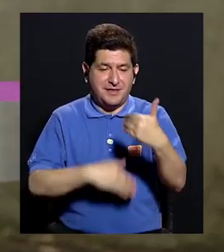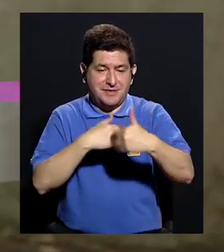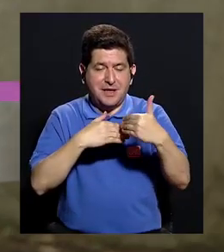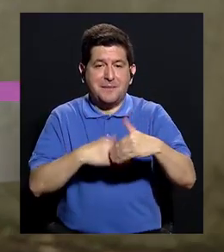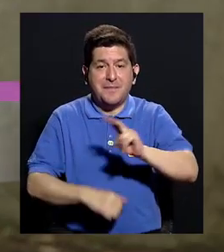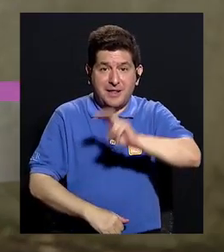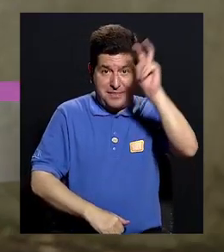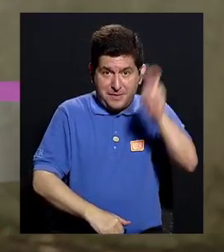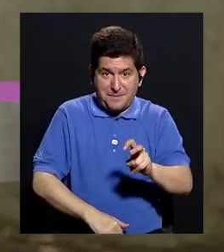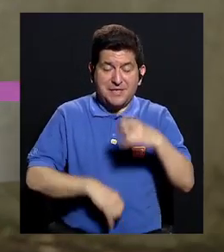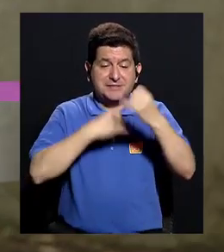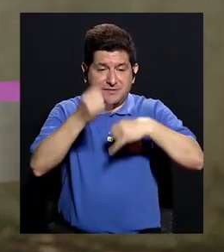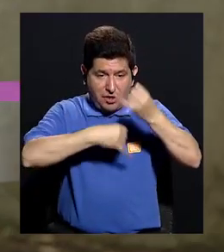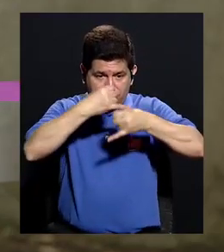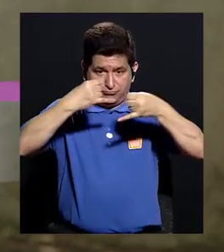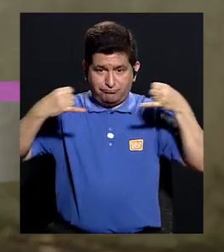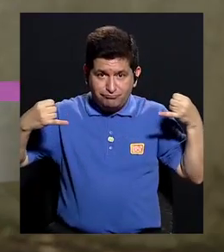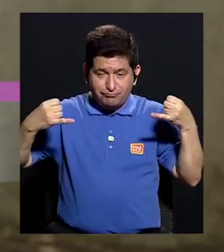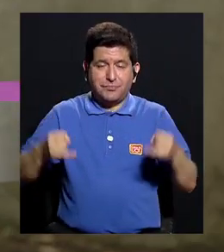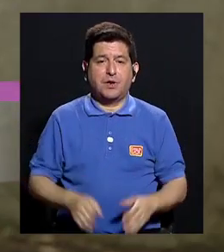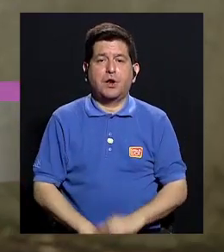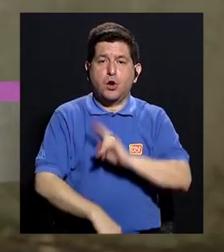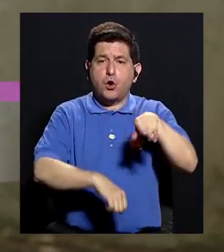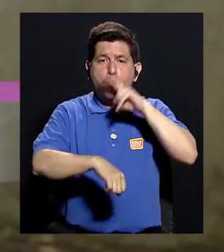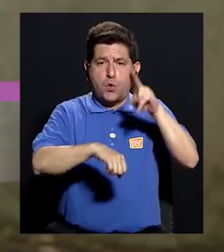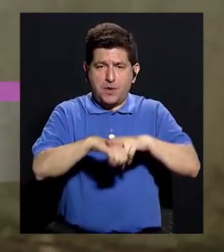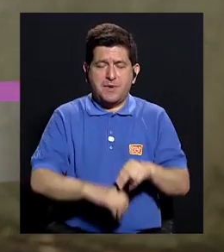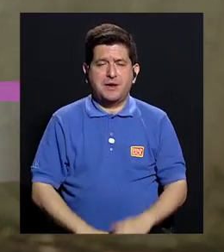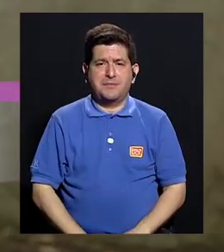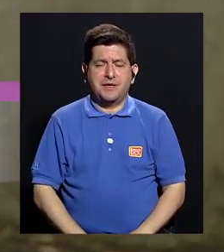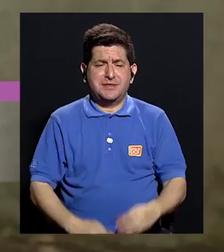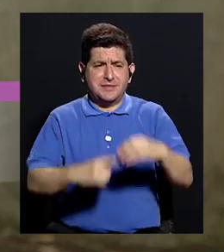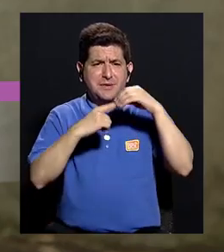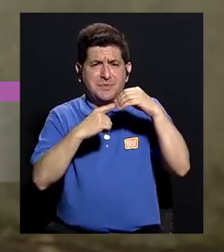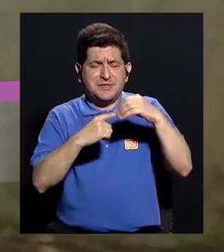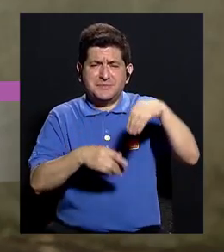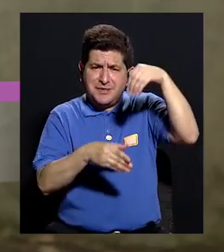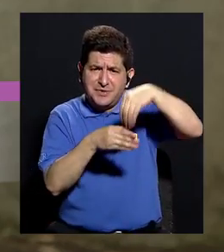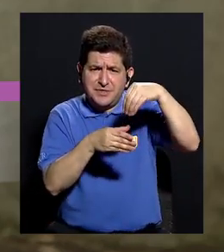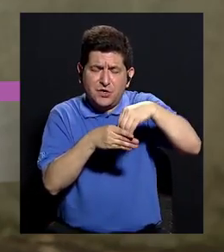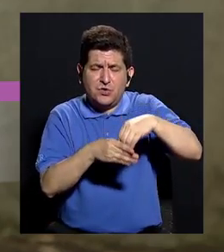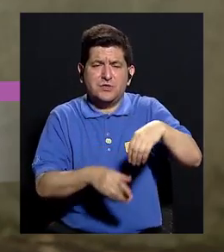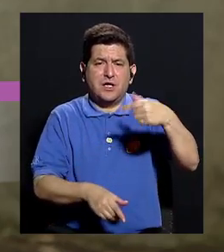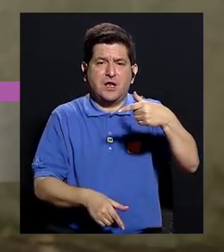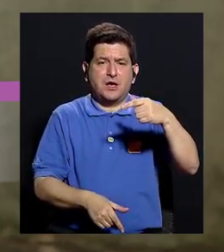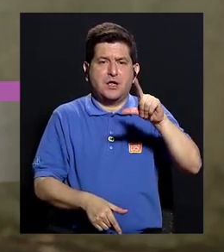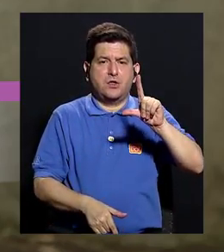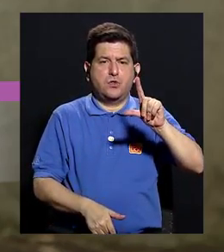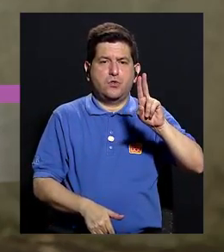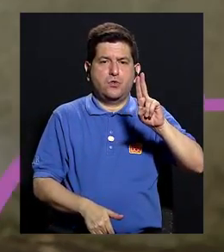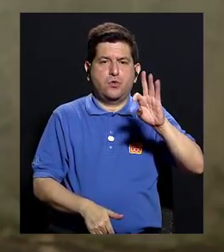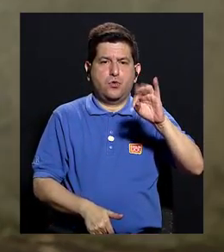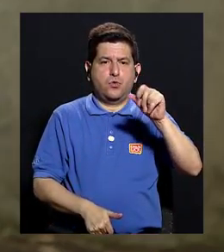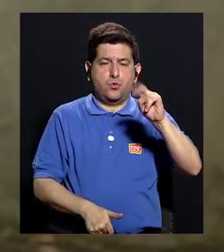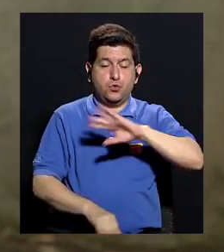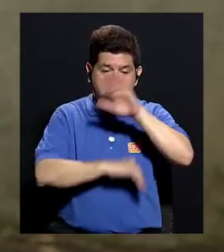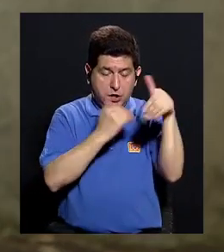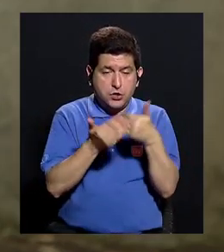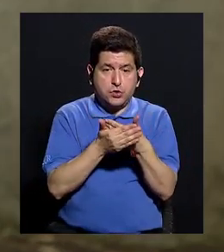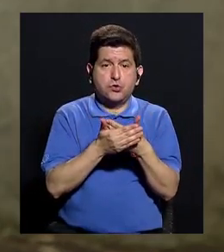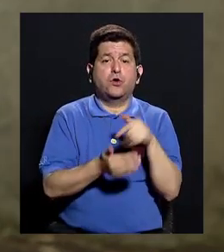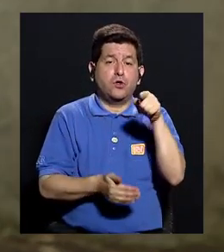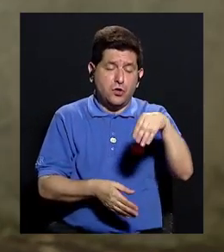pan como para pizza, por ejemplo, las pastas son por lo general las que tienen mayor cantidad de gluten y por lo tanto tienen que ser excluidas todas aquellas que sean